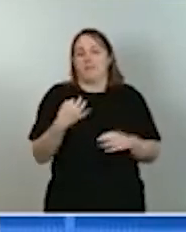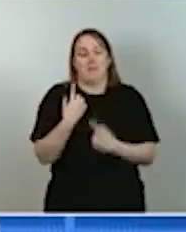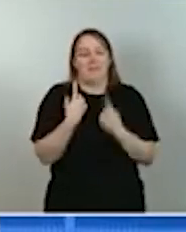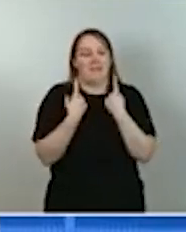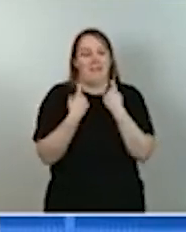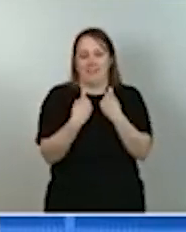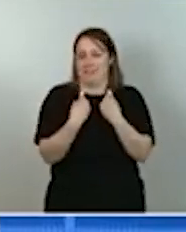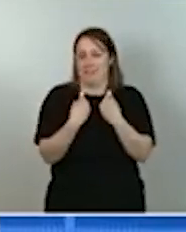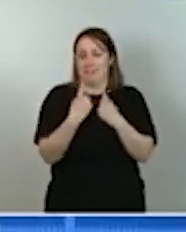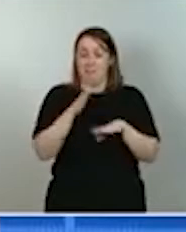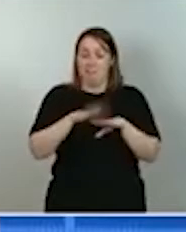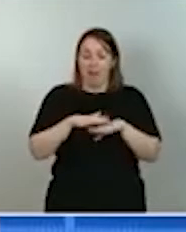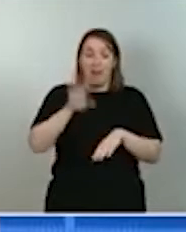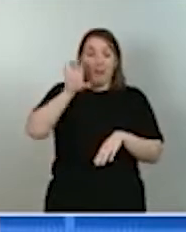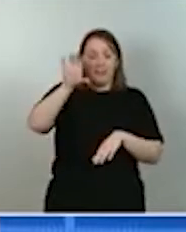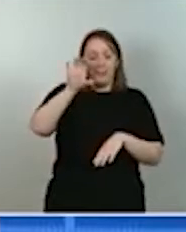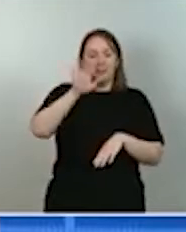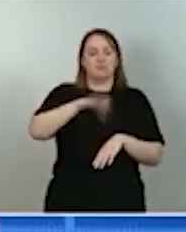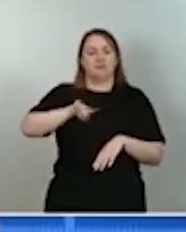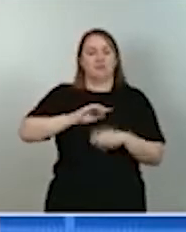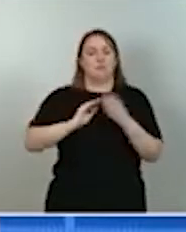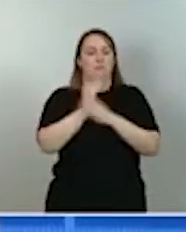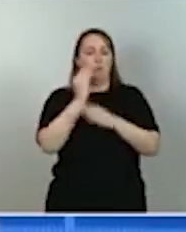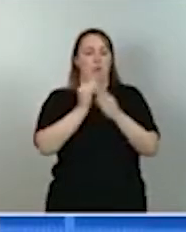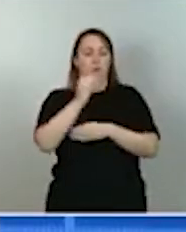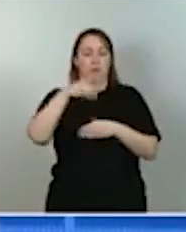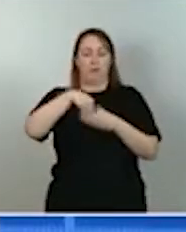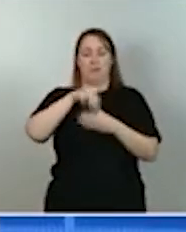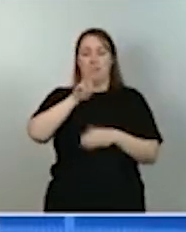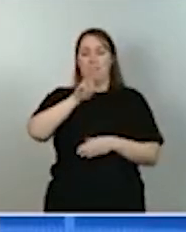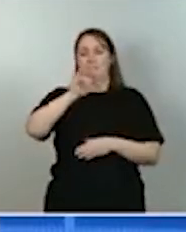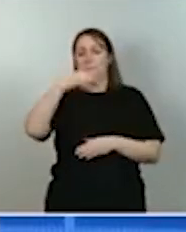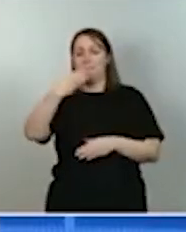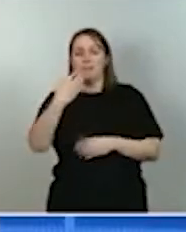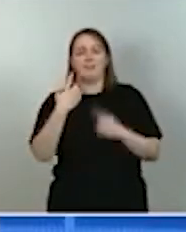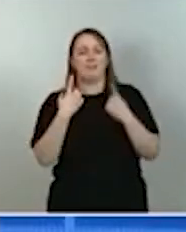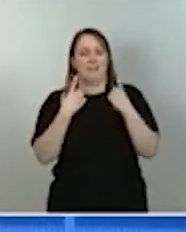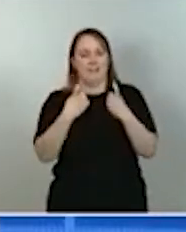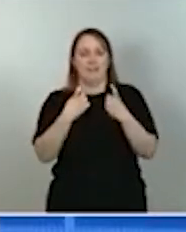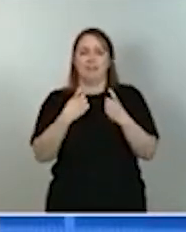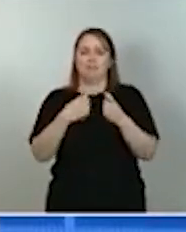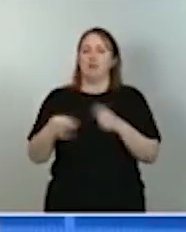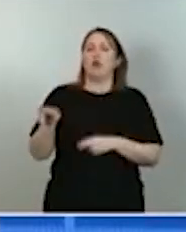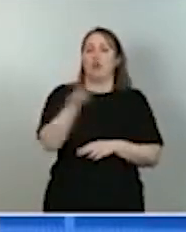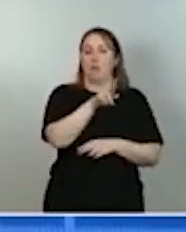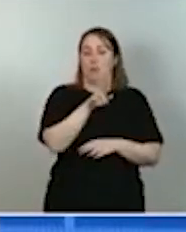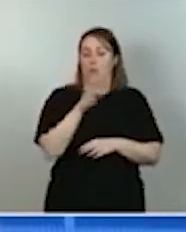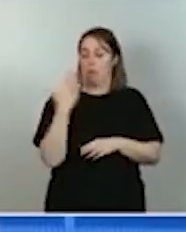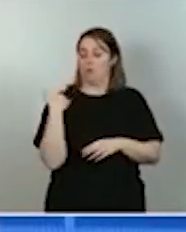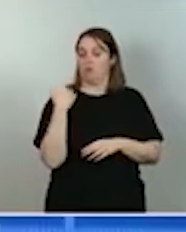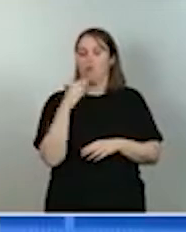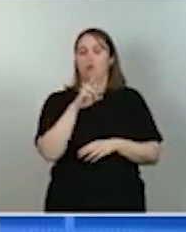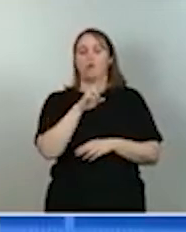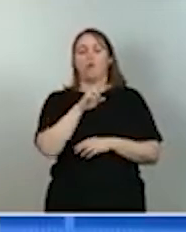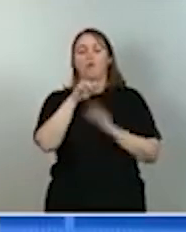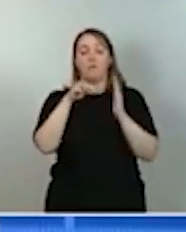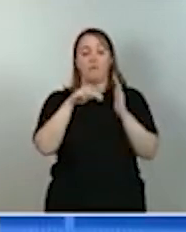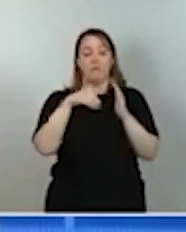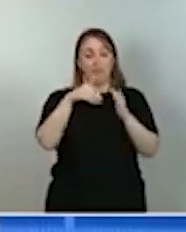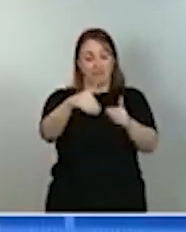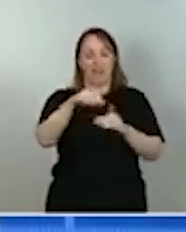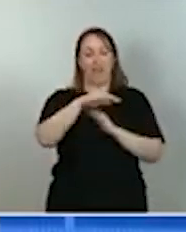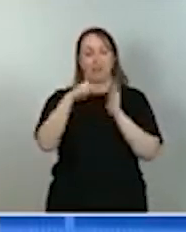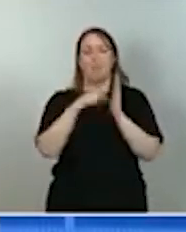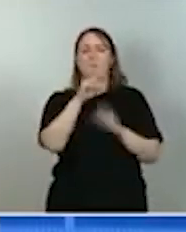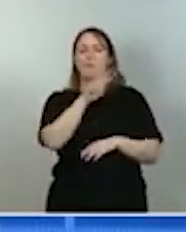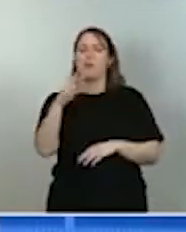recupere el nivel de Producto Interior Bruto previo a la llegada de la pandemia a finales de 2022 y volvamos a la senda de crecimiento